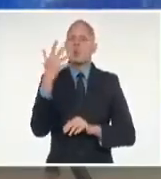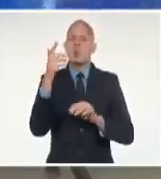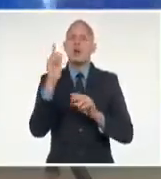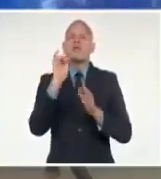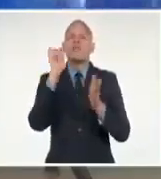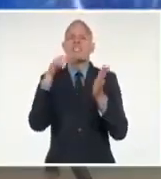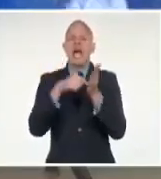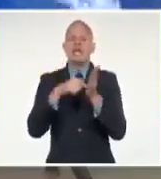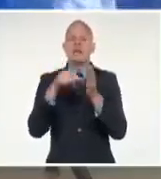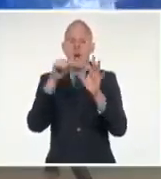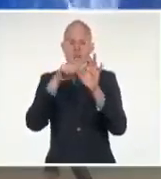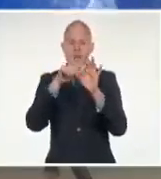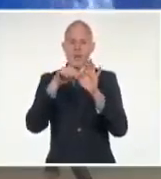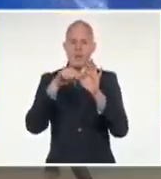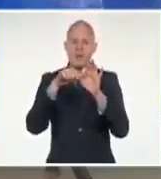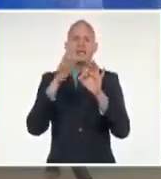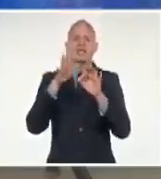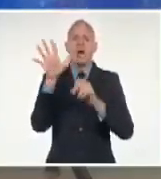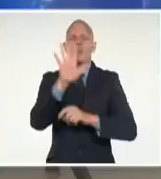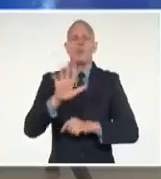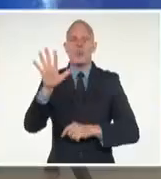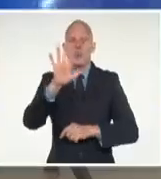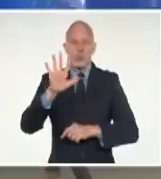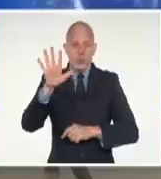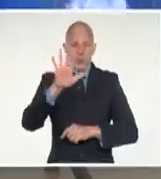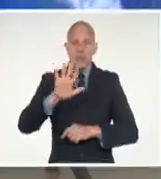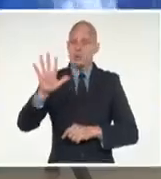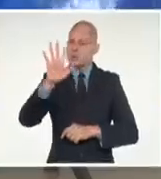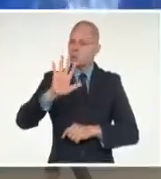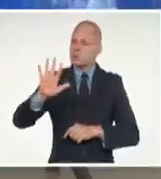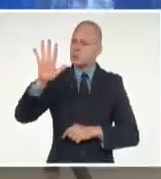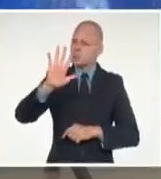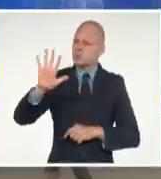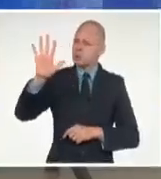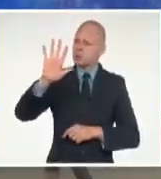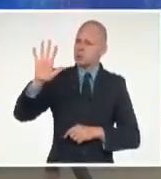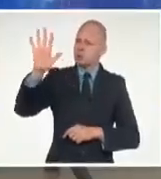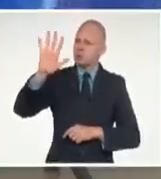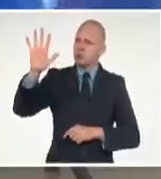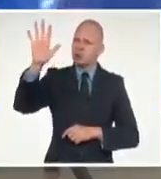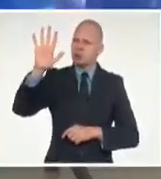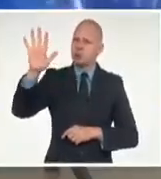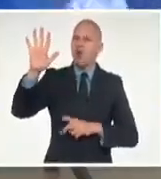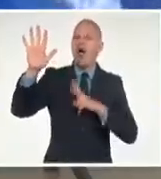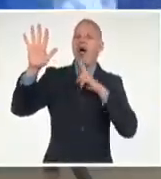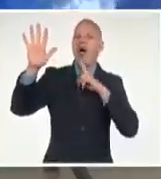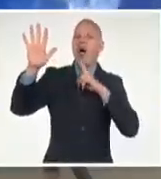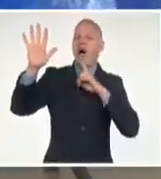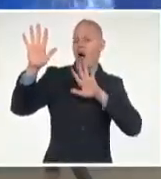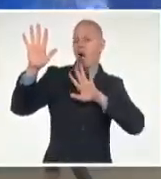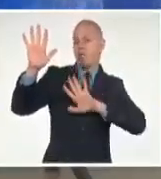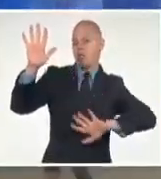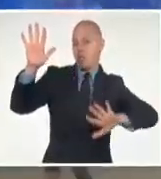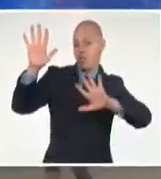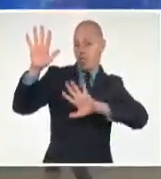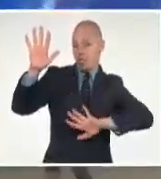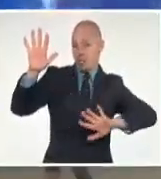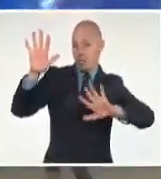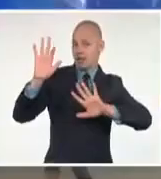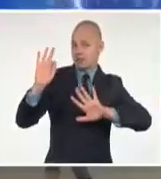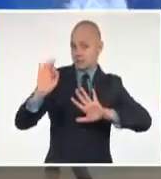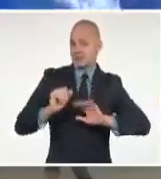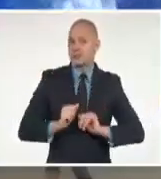Elsa, para tener la referencia. Pero en realidad es todo el sistema que se mueve con él. Y ese sistema, lo más